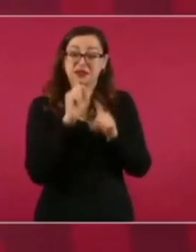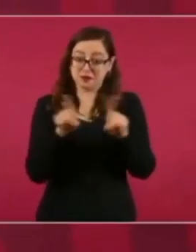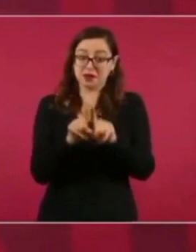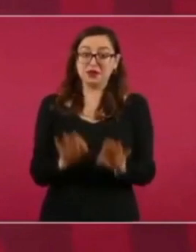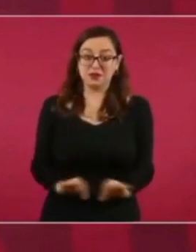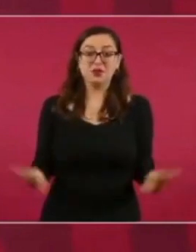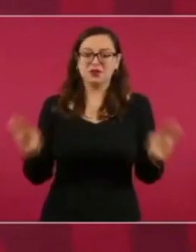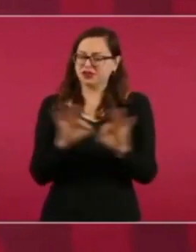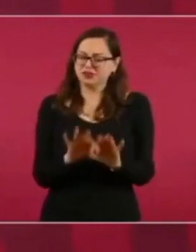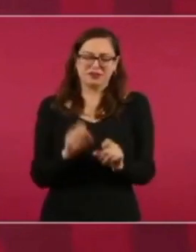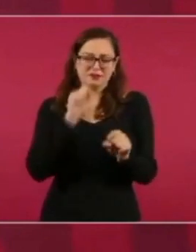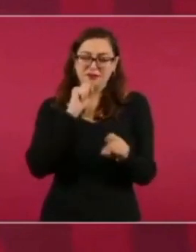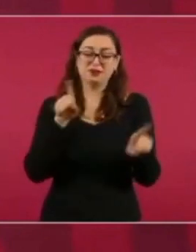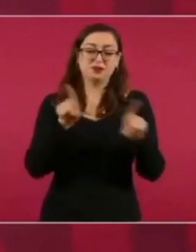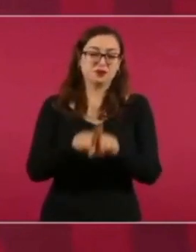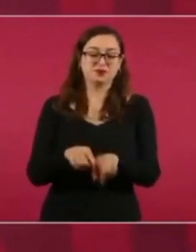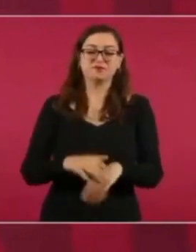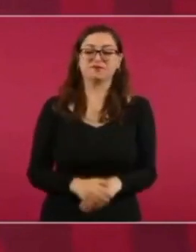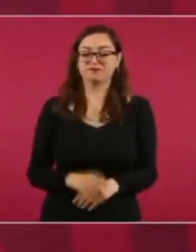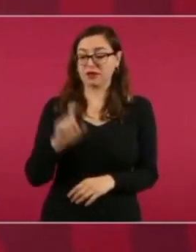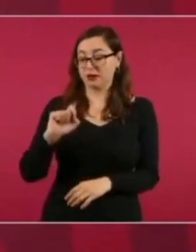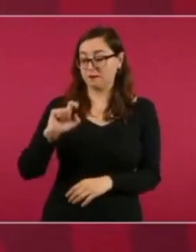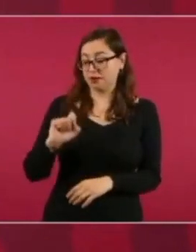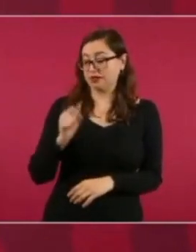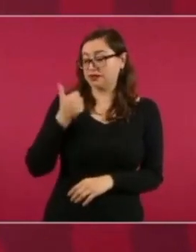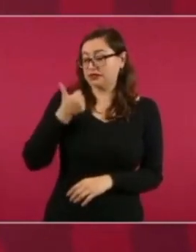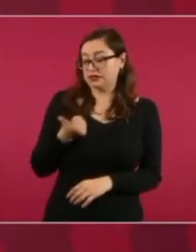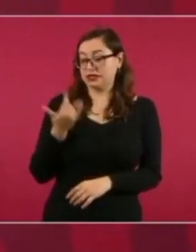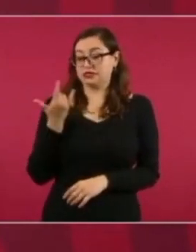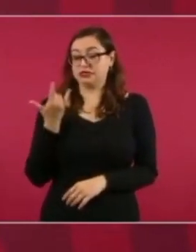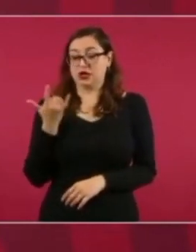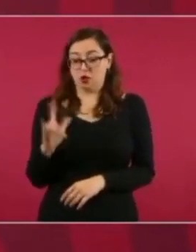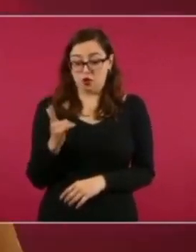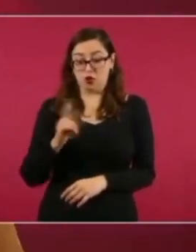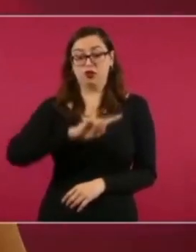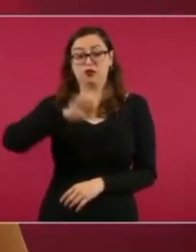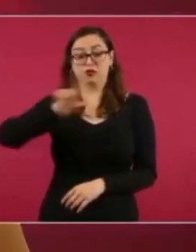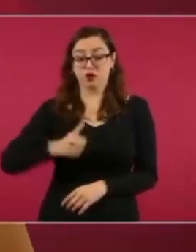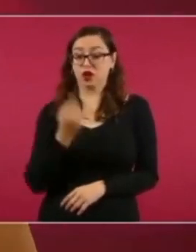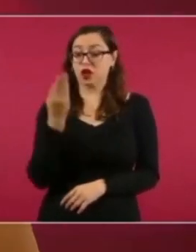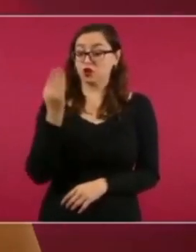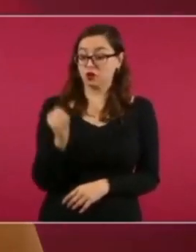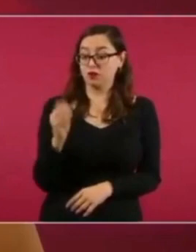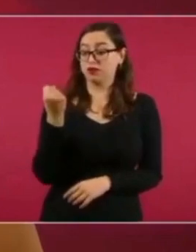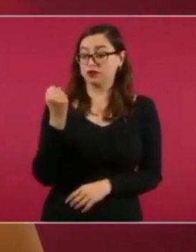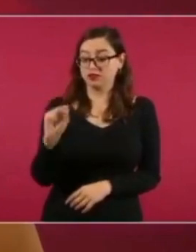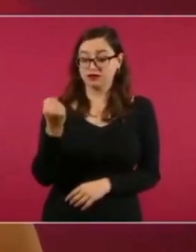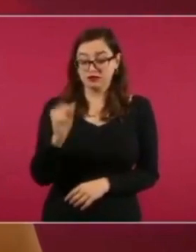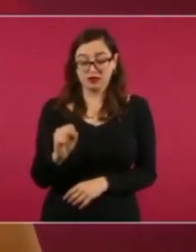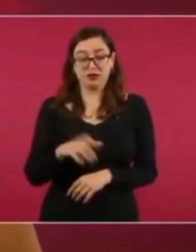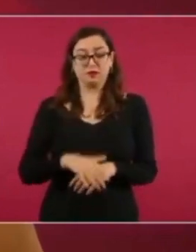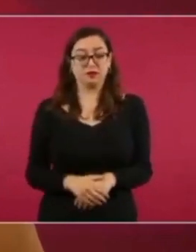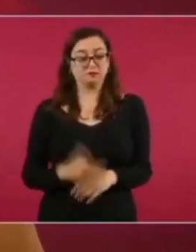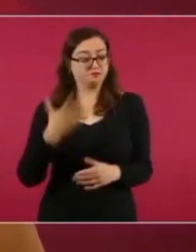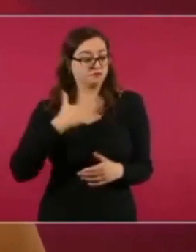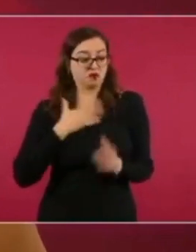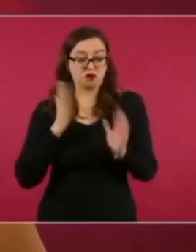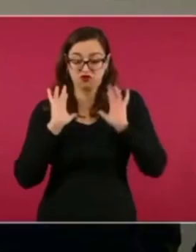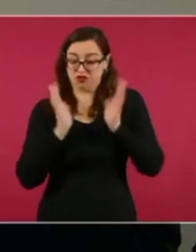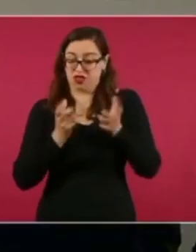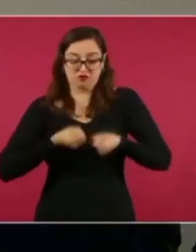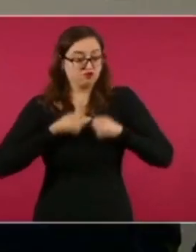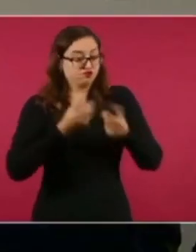desde el 26 de julio y lo reiteré el 9 de septiembre, mi oportunidad de sumarle al equipo está agotada.